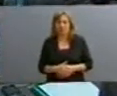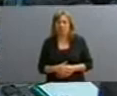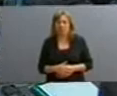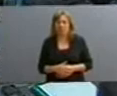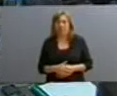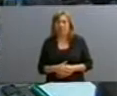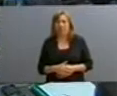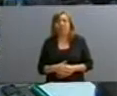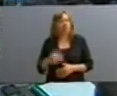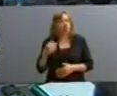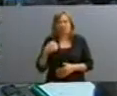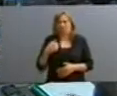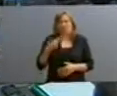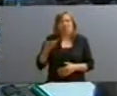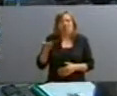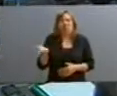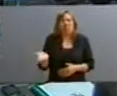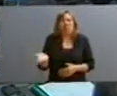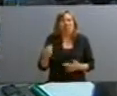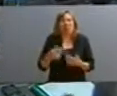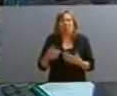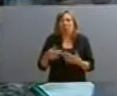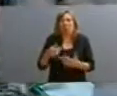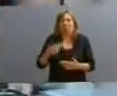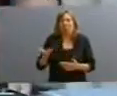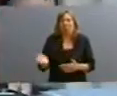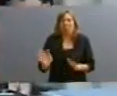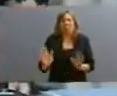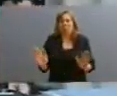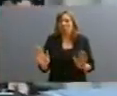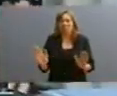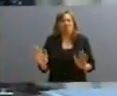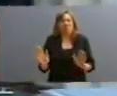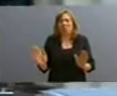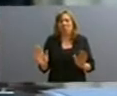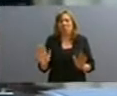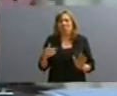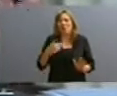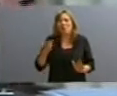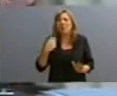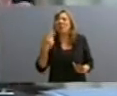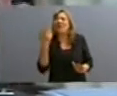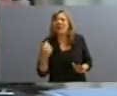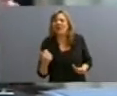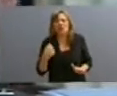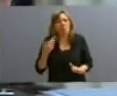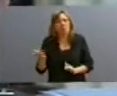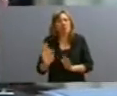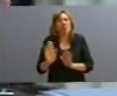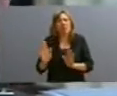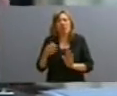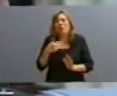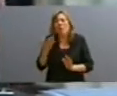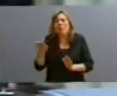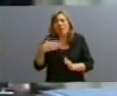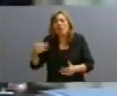No pedimos que nos den la razón, simplemente sentarnos